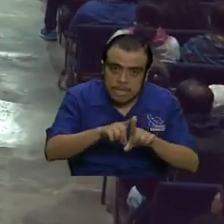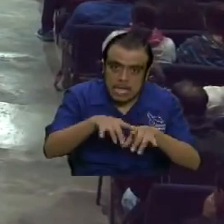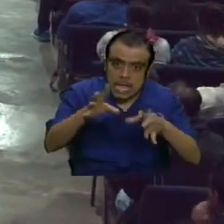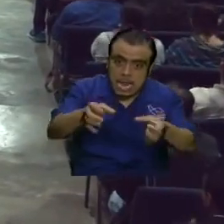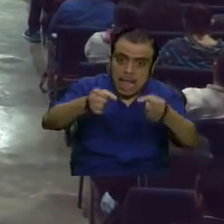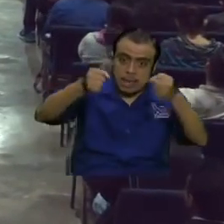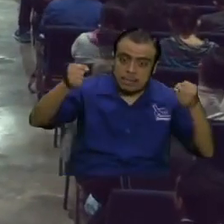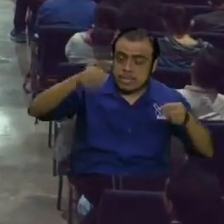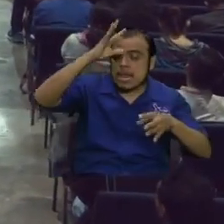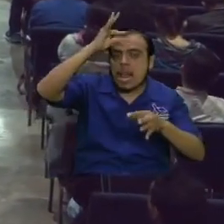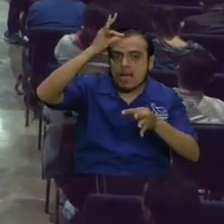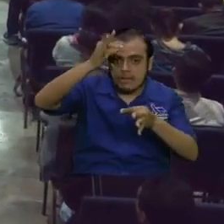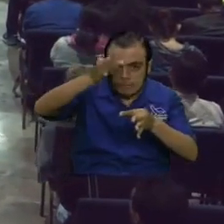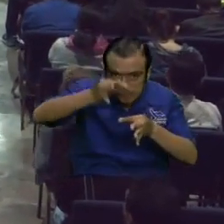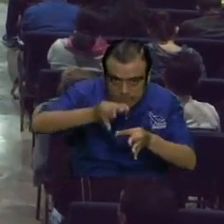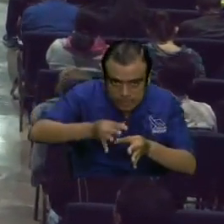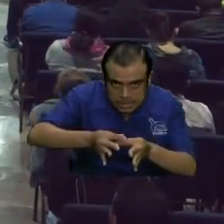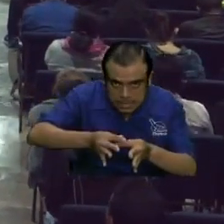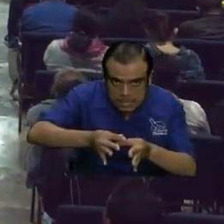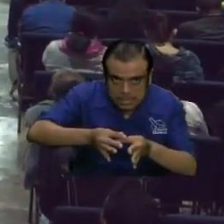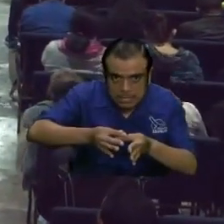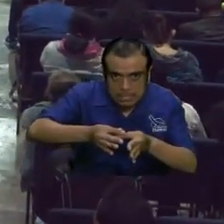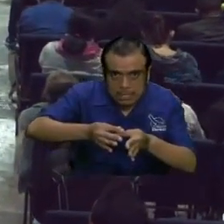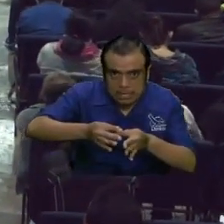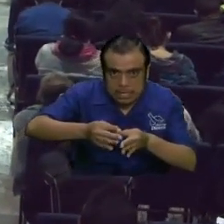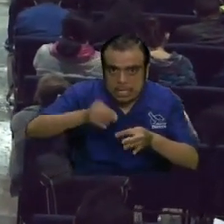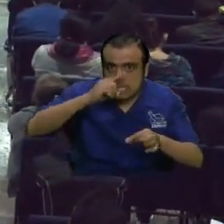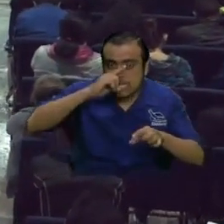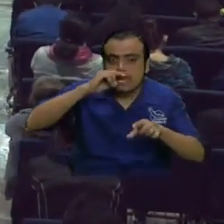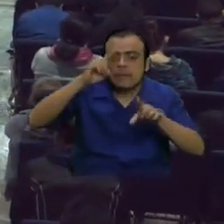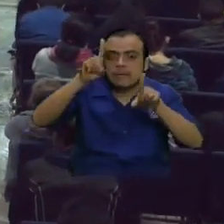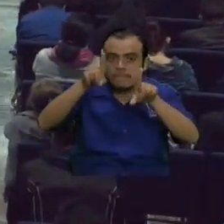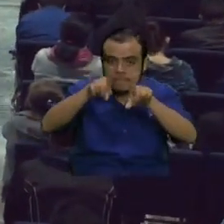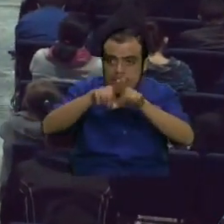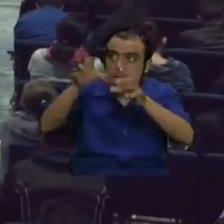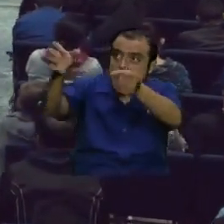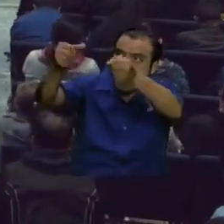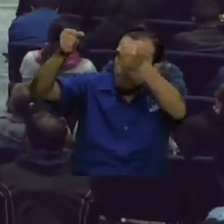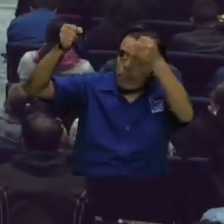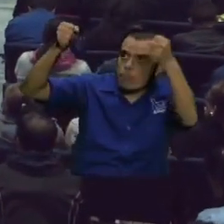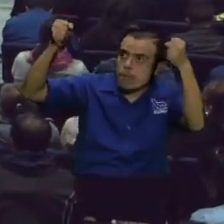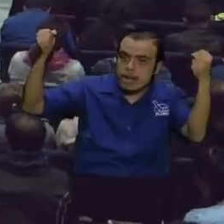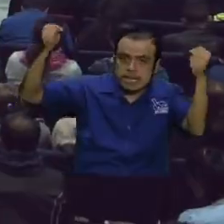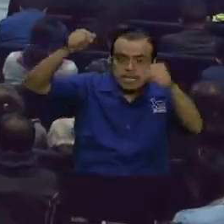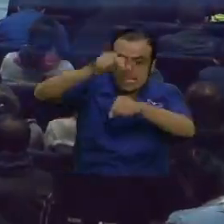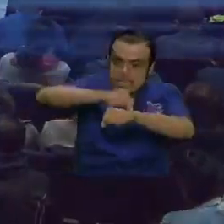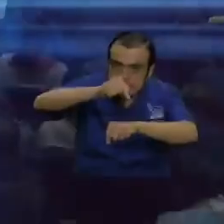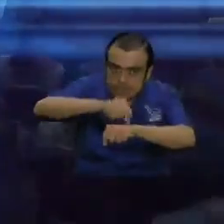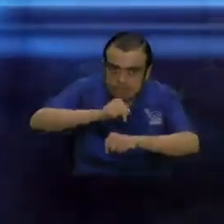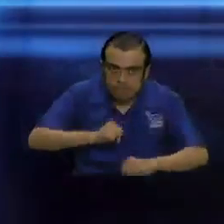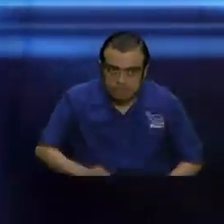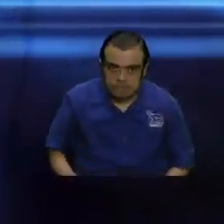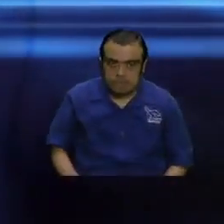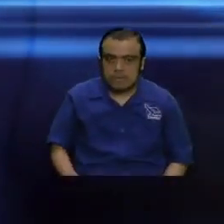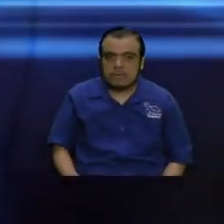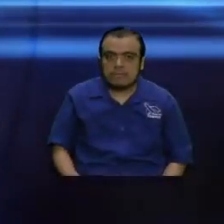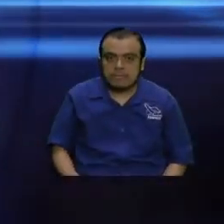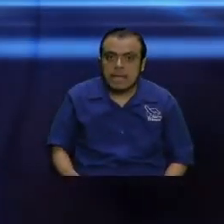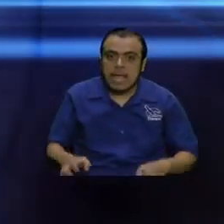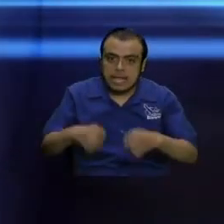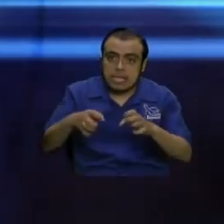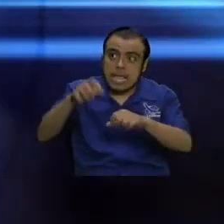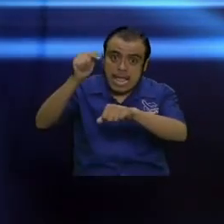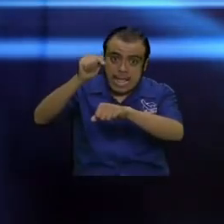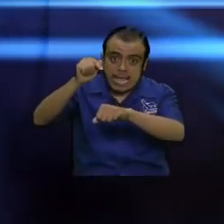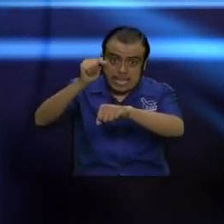de la fe y existe la puerta llamada puerta tiempo puerta tiempo entonces el tiempo es una puerta